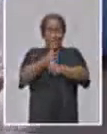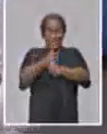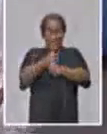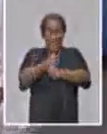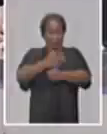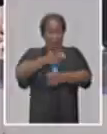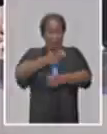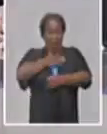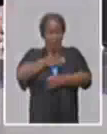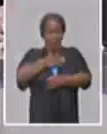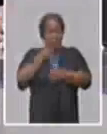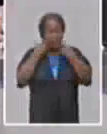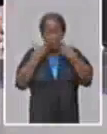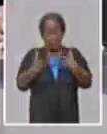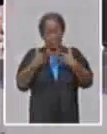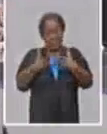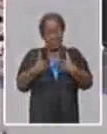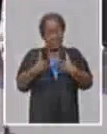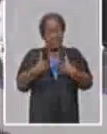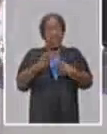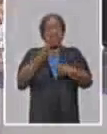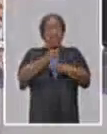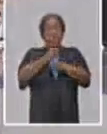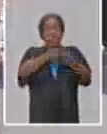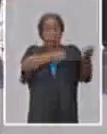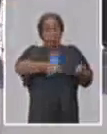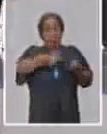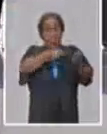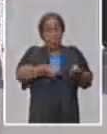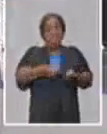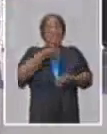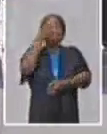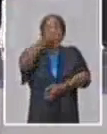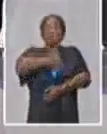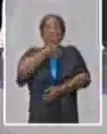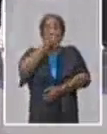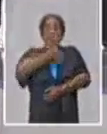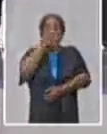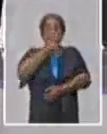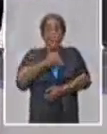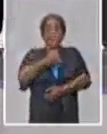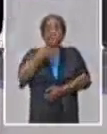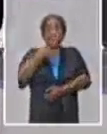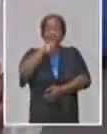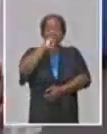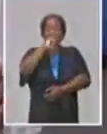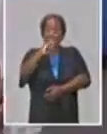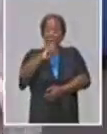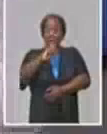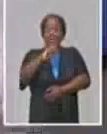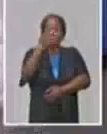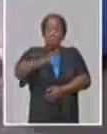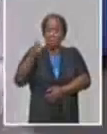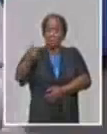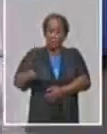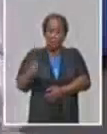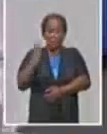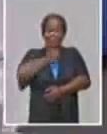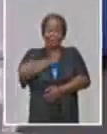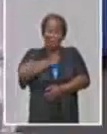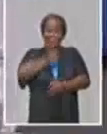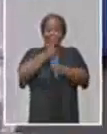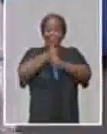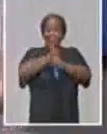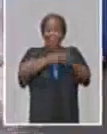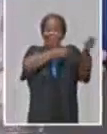actividad agropecuaria y realmente estamos teniendo dificultades con la fuerza de trabajo, por lo tanto, todo aquello, nosotros